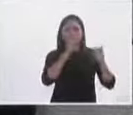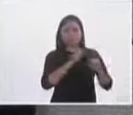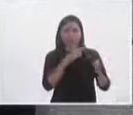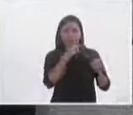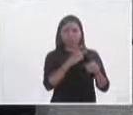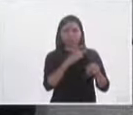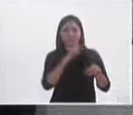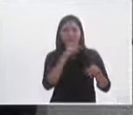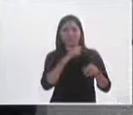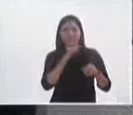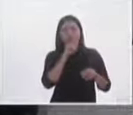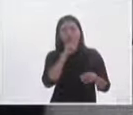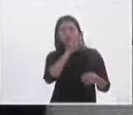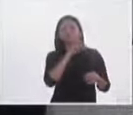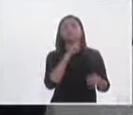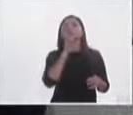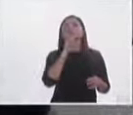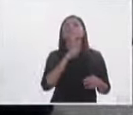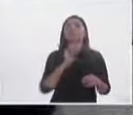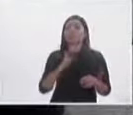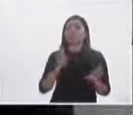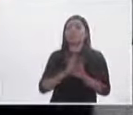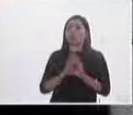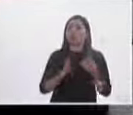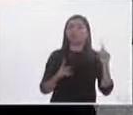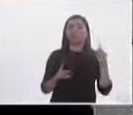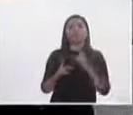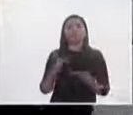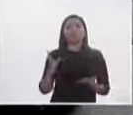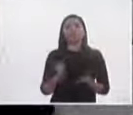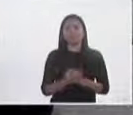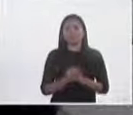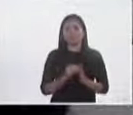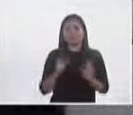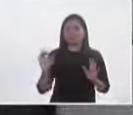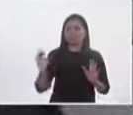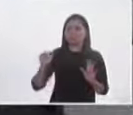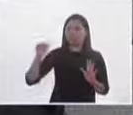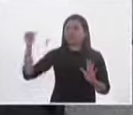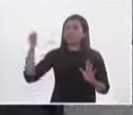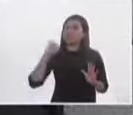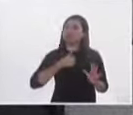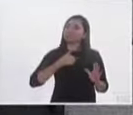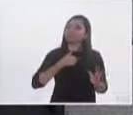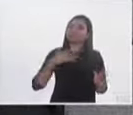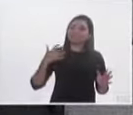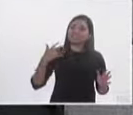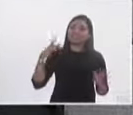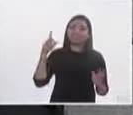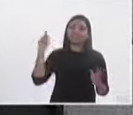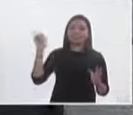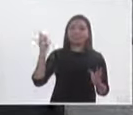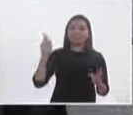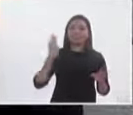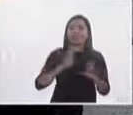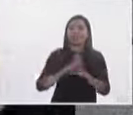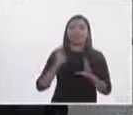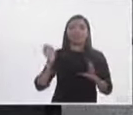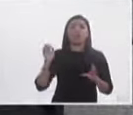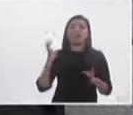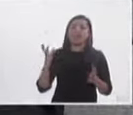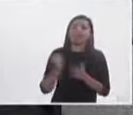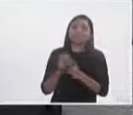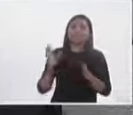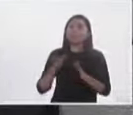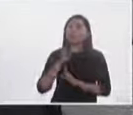Jalisco se inauguren con un triunfo lamento que mis compañeros del partido que iban en la fórmula de 12 no hayan llegado porque eran